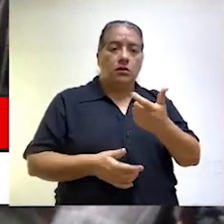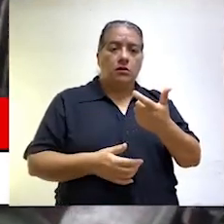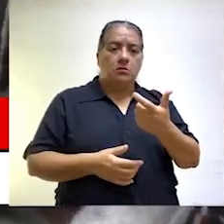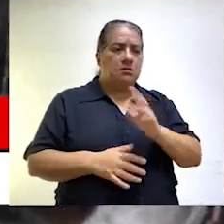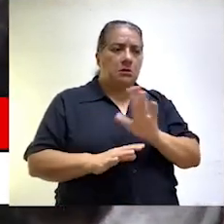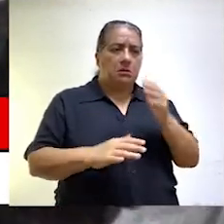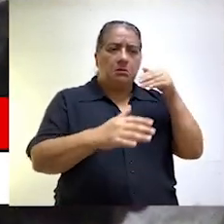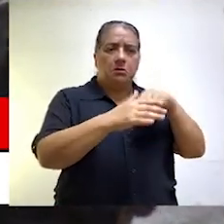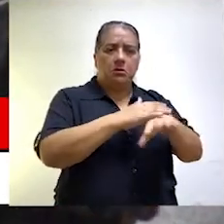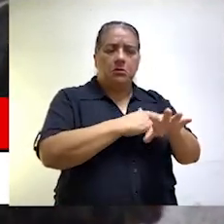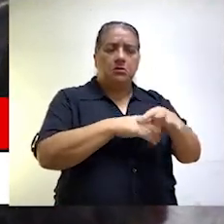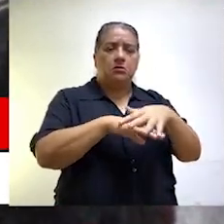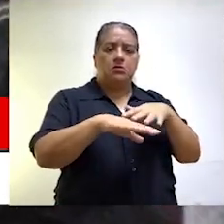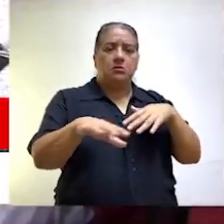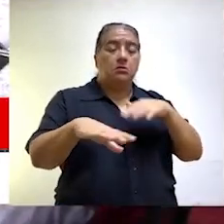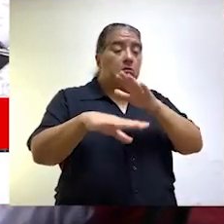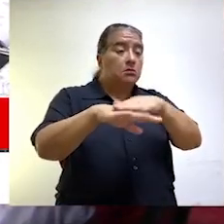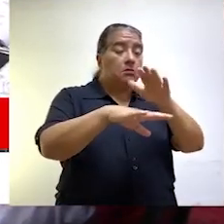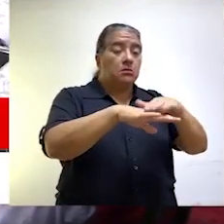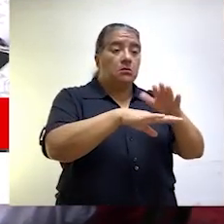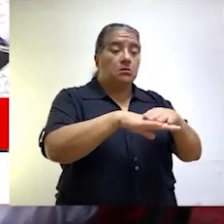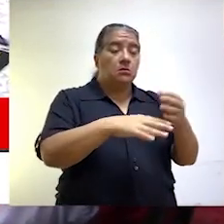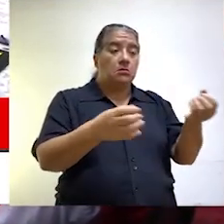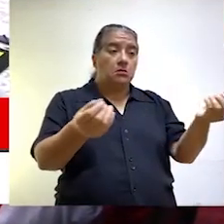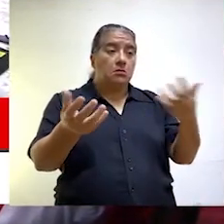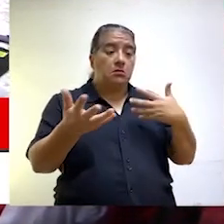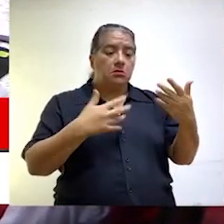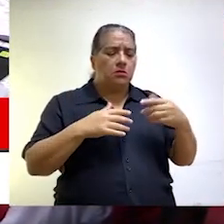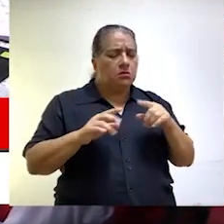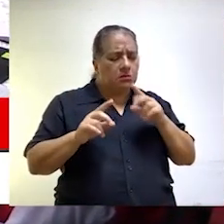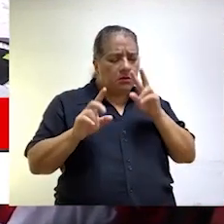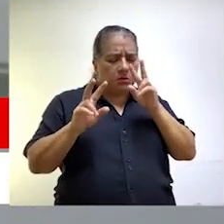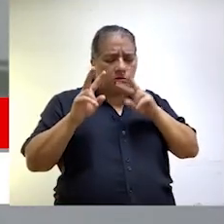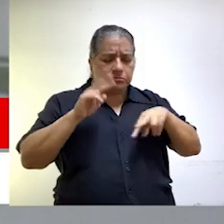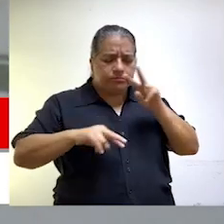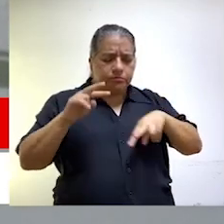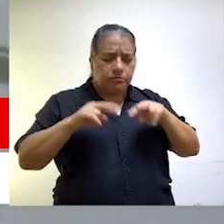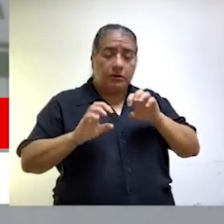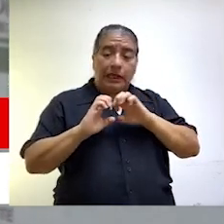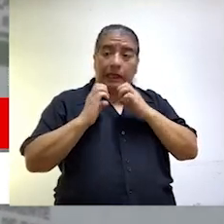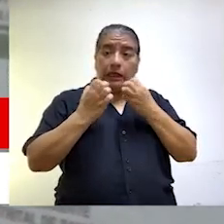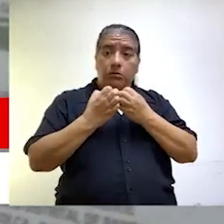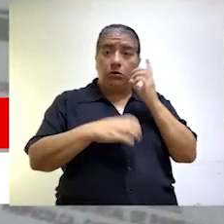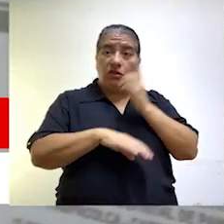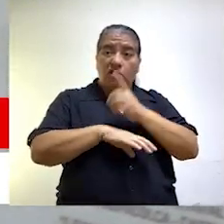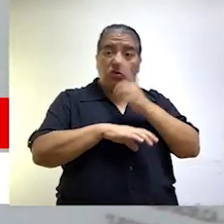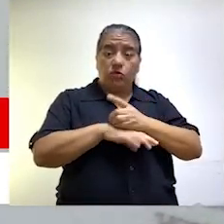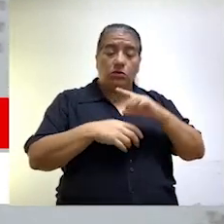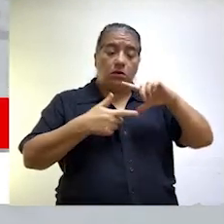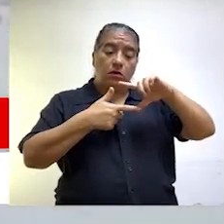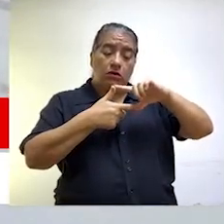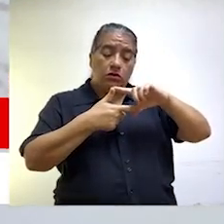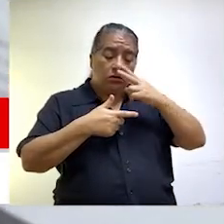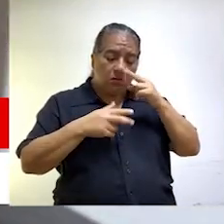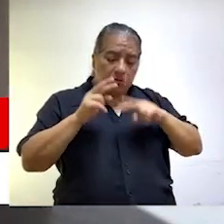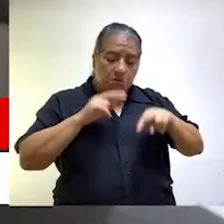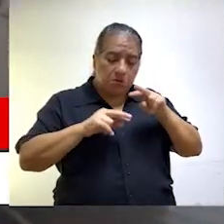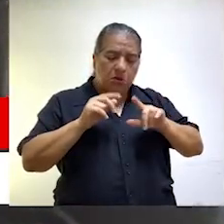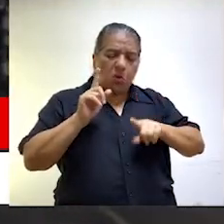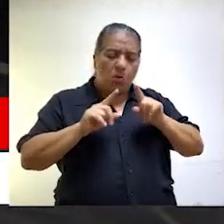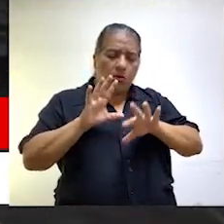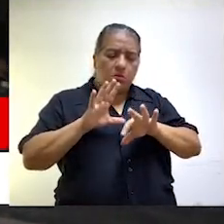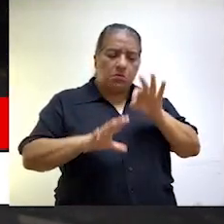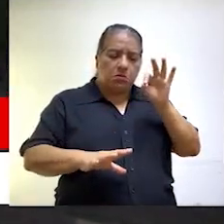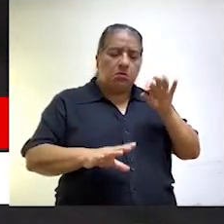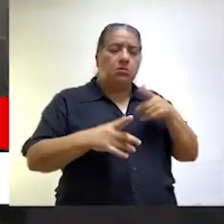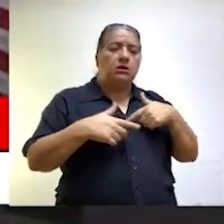con el Documento Nacional de Identidad. Las alertas ciudadanas que se reciban serán evaluadas por el equipo de denuncias de la Contraloría General